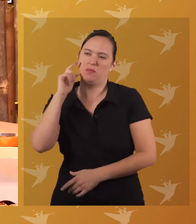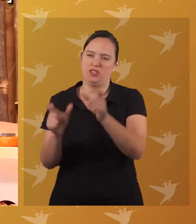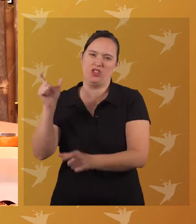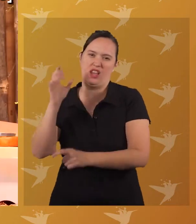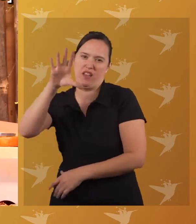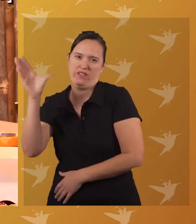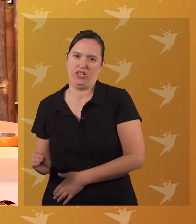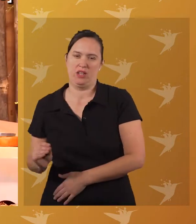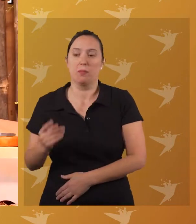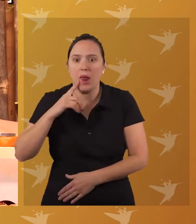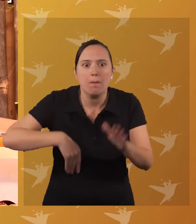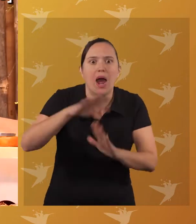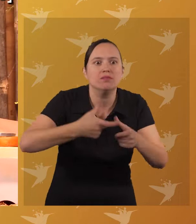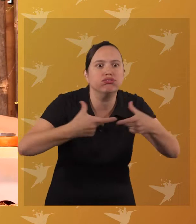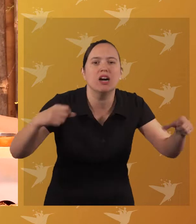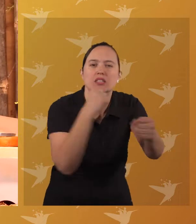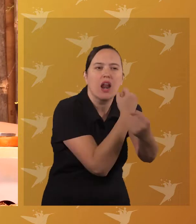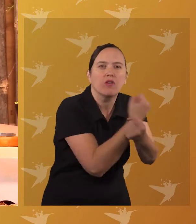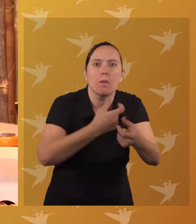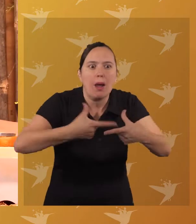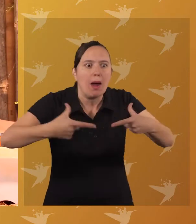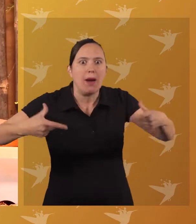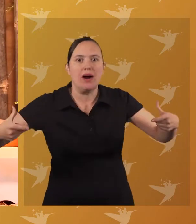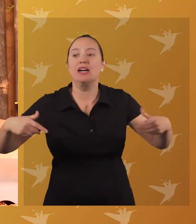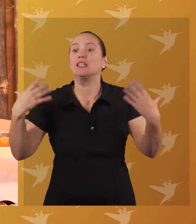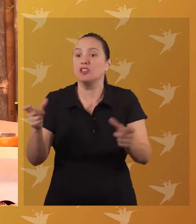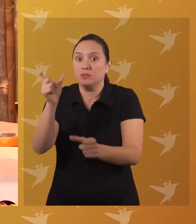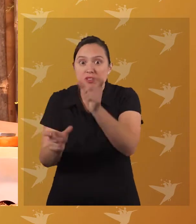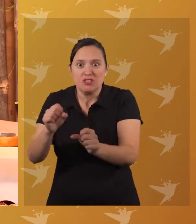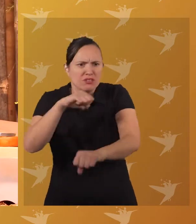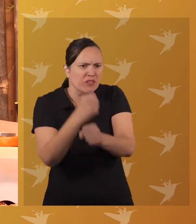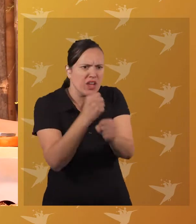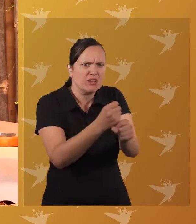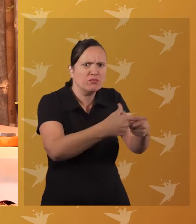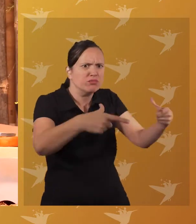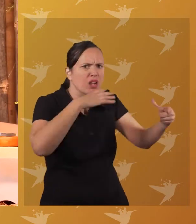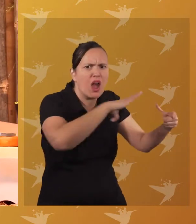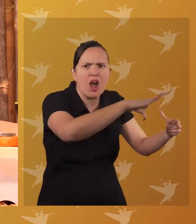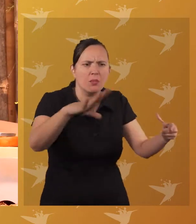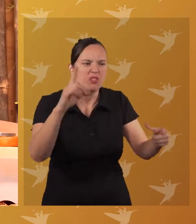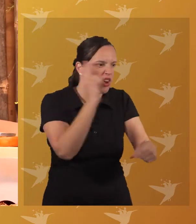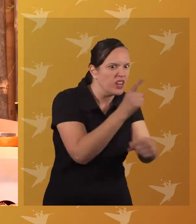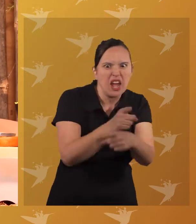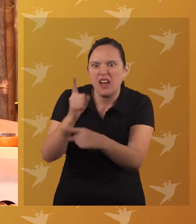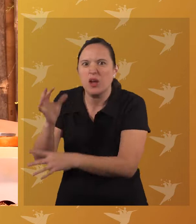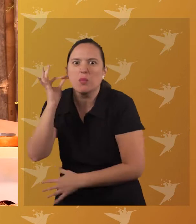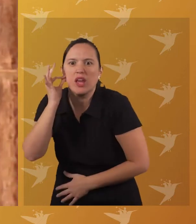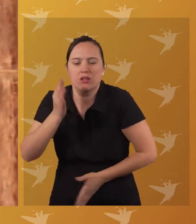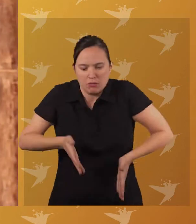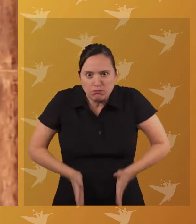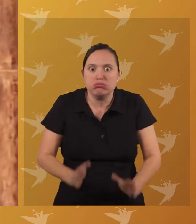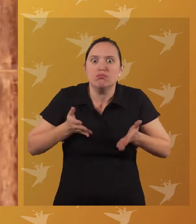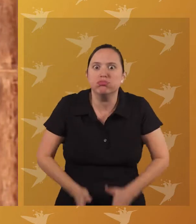Para tener más esclavos Los esclavistas crearon campos En los que obligaban a las mujeres A